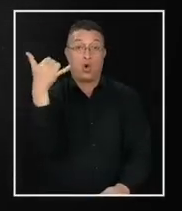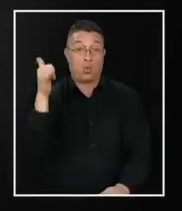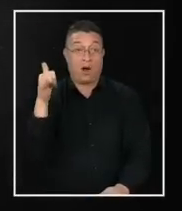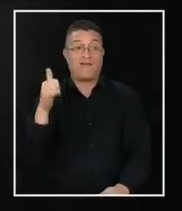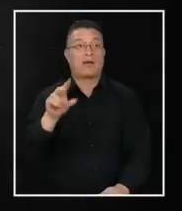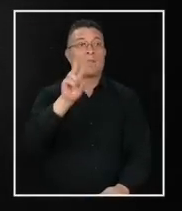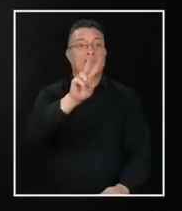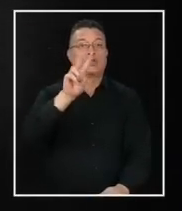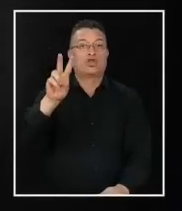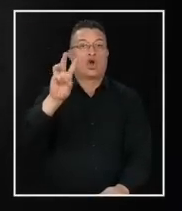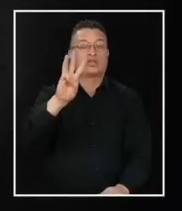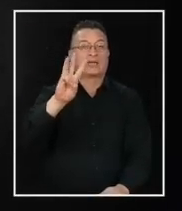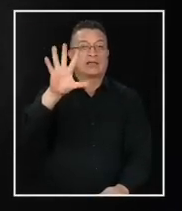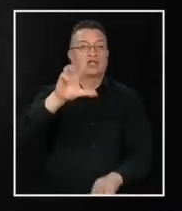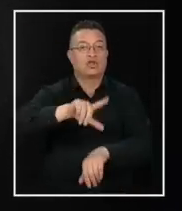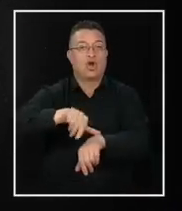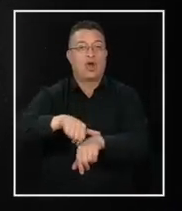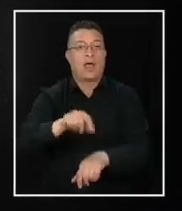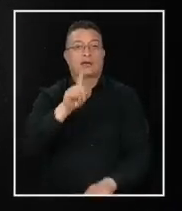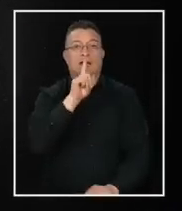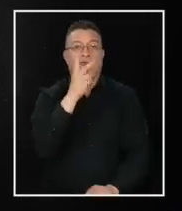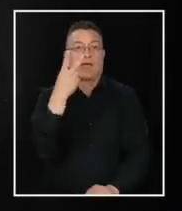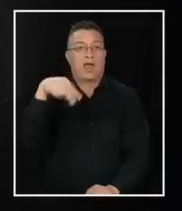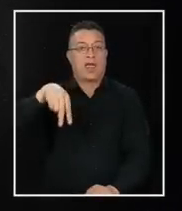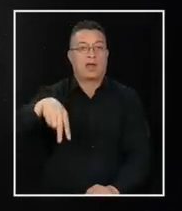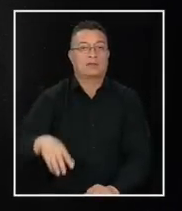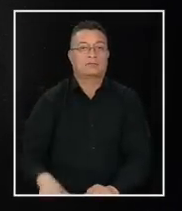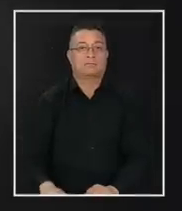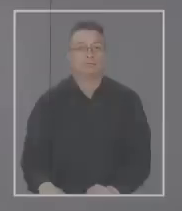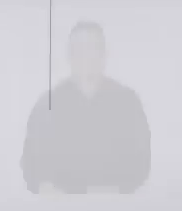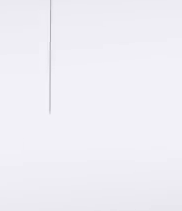22.35 horas en TVN. Jueves,.35 horas en TVN.